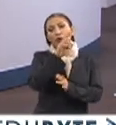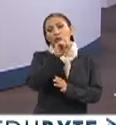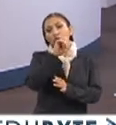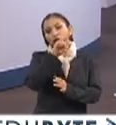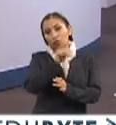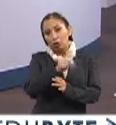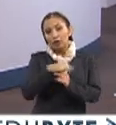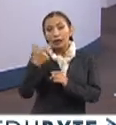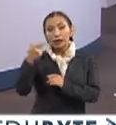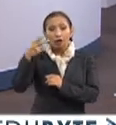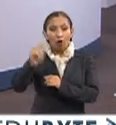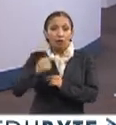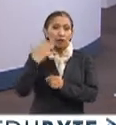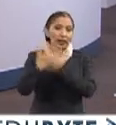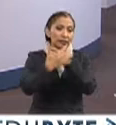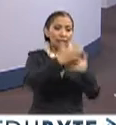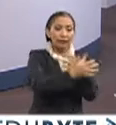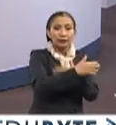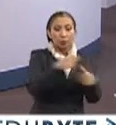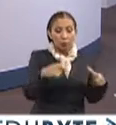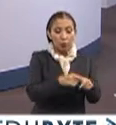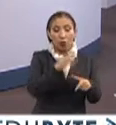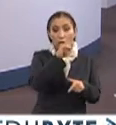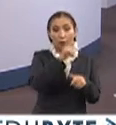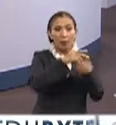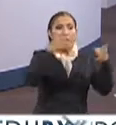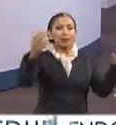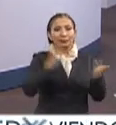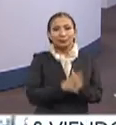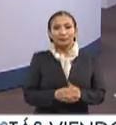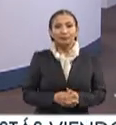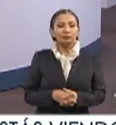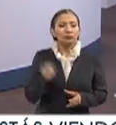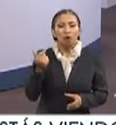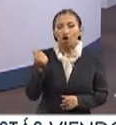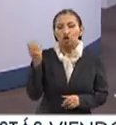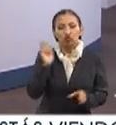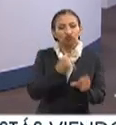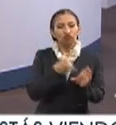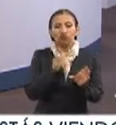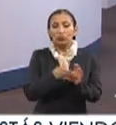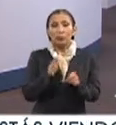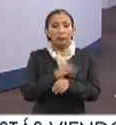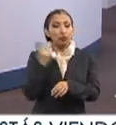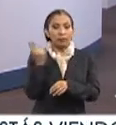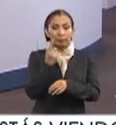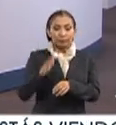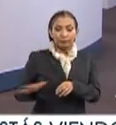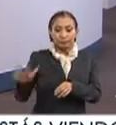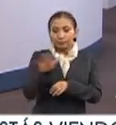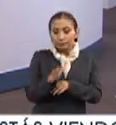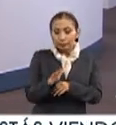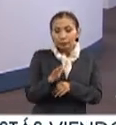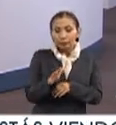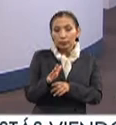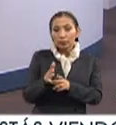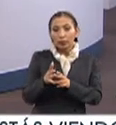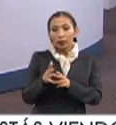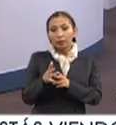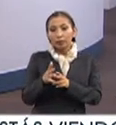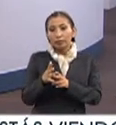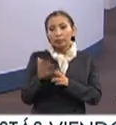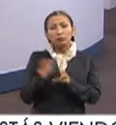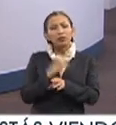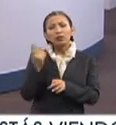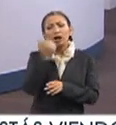y 15 para el curso de guión. No, pues entran menos que en la UNAM. Entran muy poquitos porque es una, digamos... ¿Por qué una